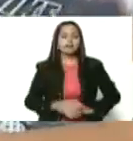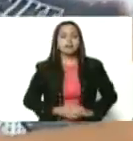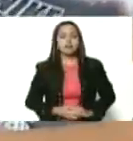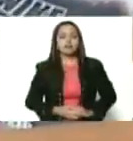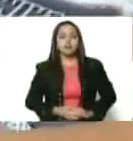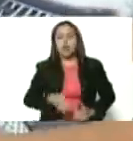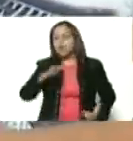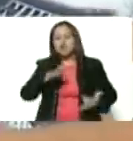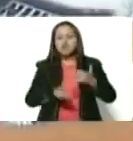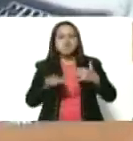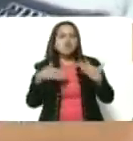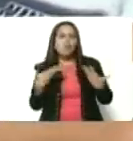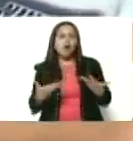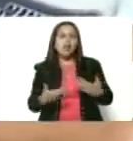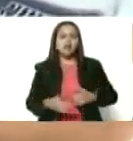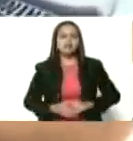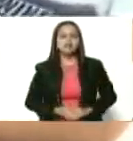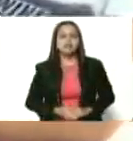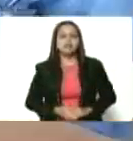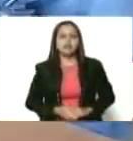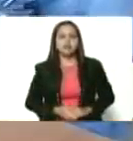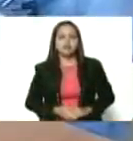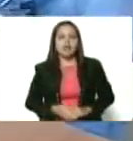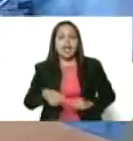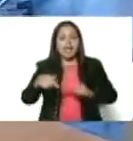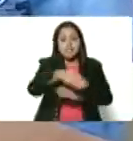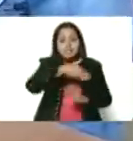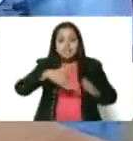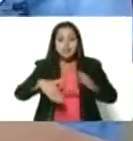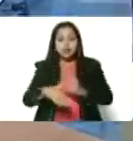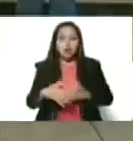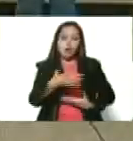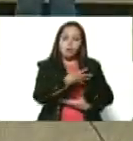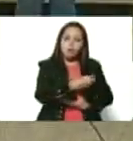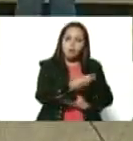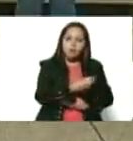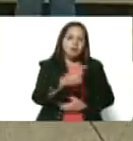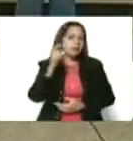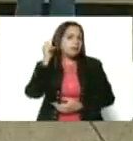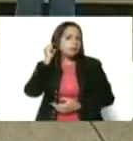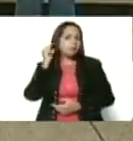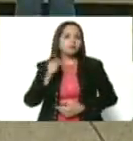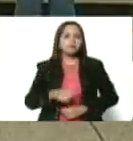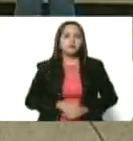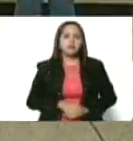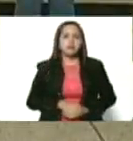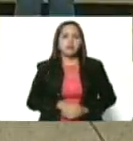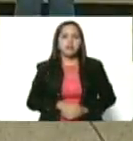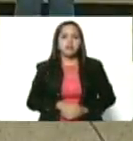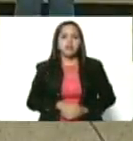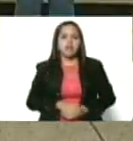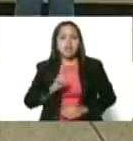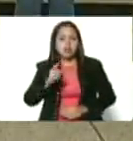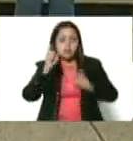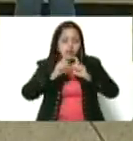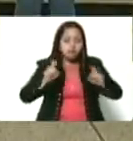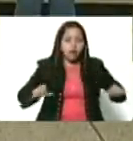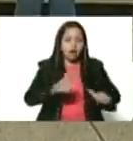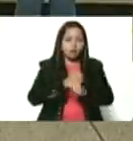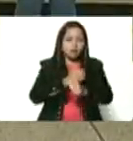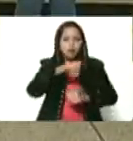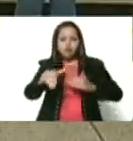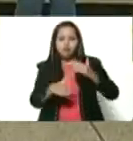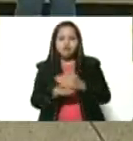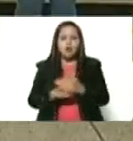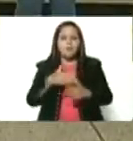Y, finalmente, presidente, el círculo de lactancia materna y crianza amorosa. Todos esos son